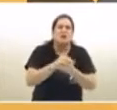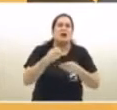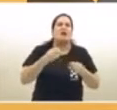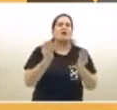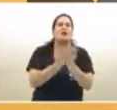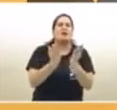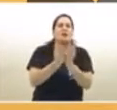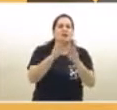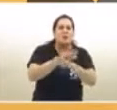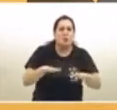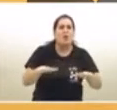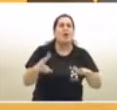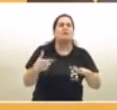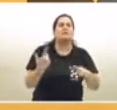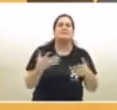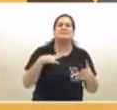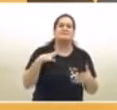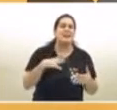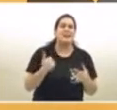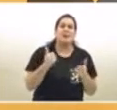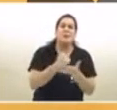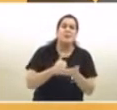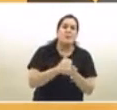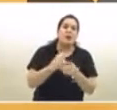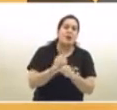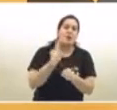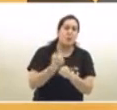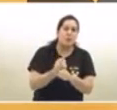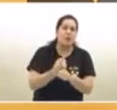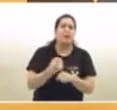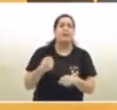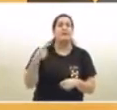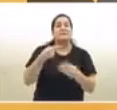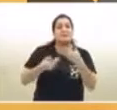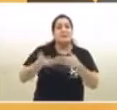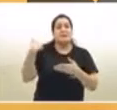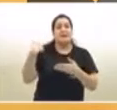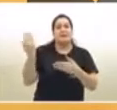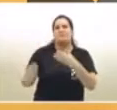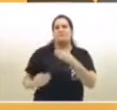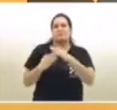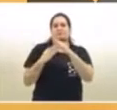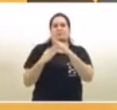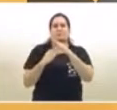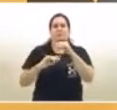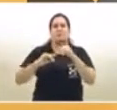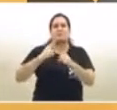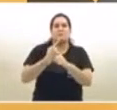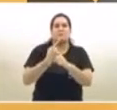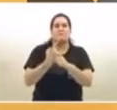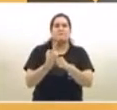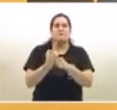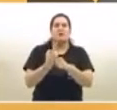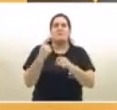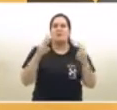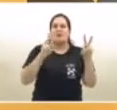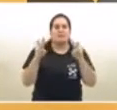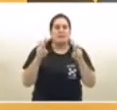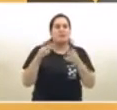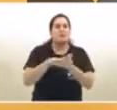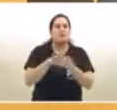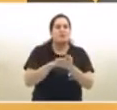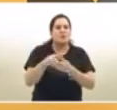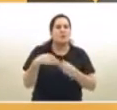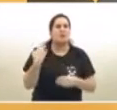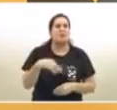esperar. Nosotros lo dijimos hace algunas semanas, pusimos como prioridad, de los más o menos 500.000 alumnos de escuela pública y privada en la